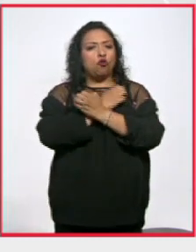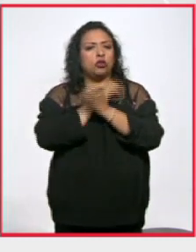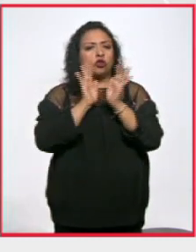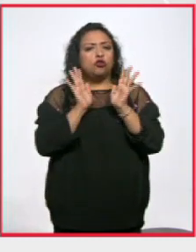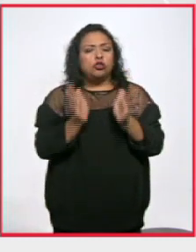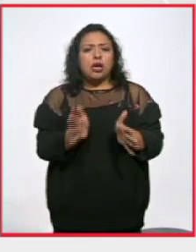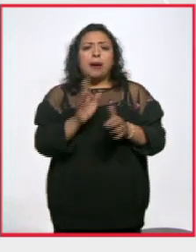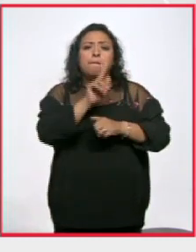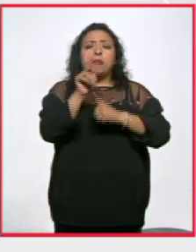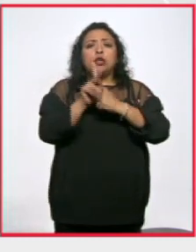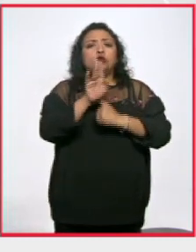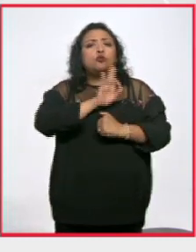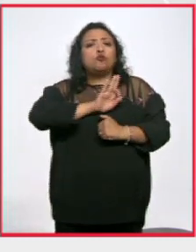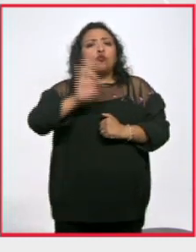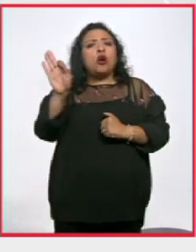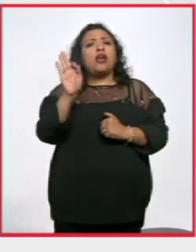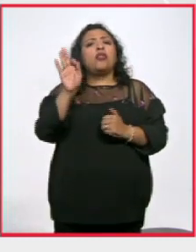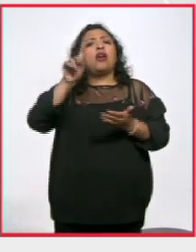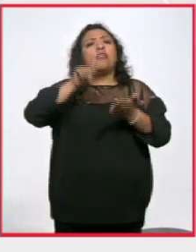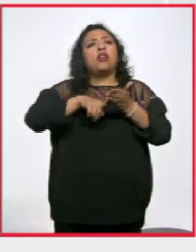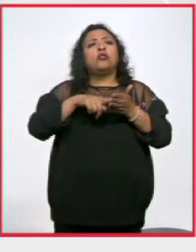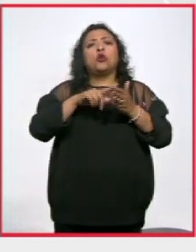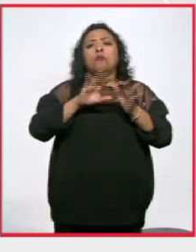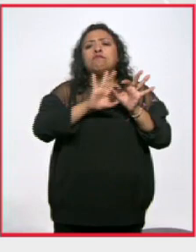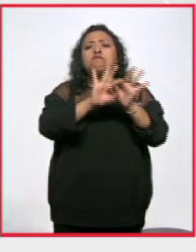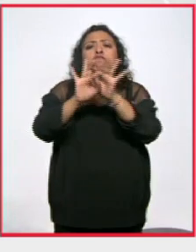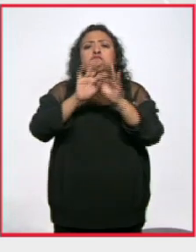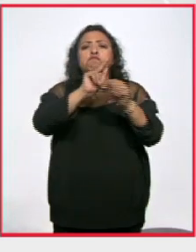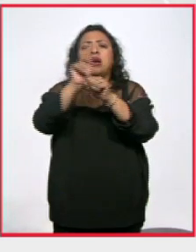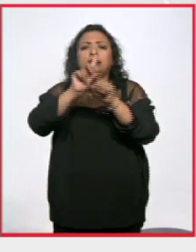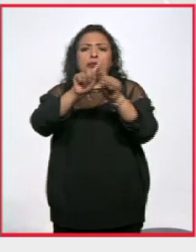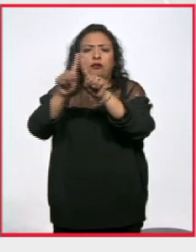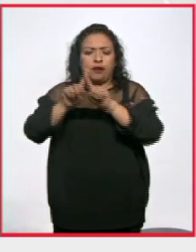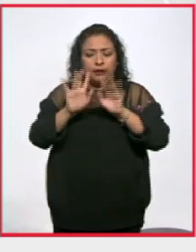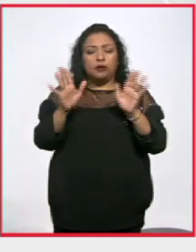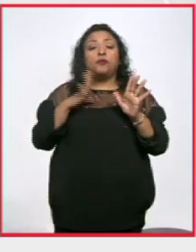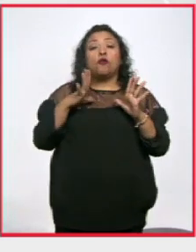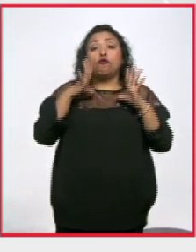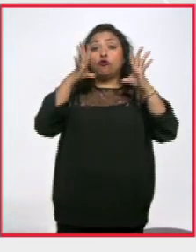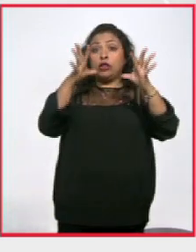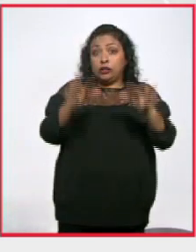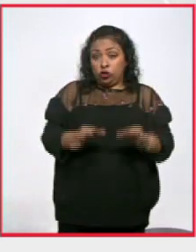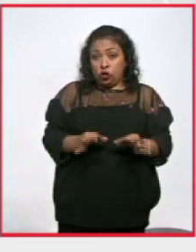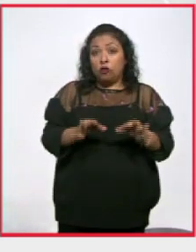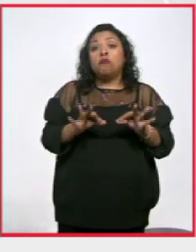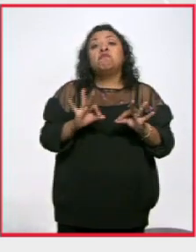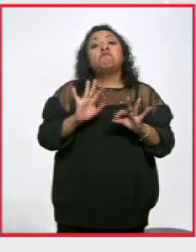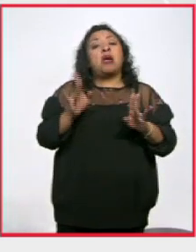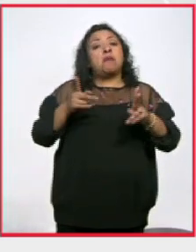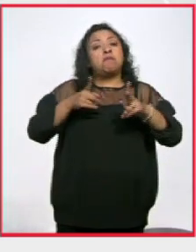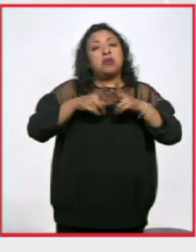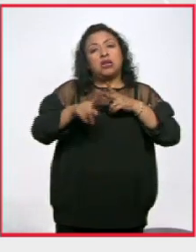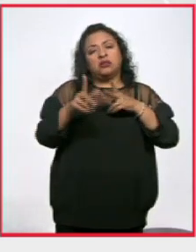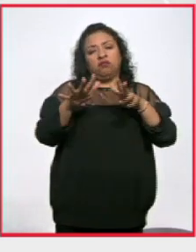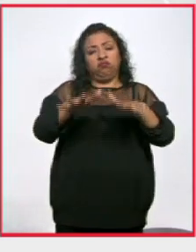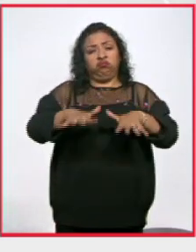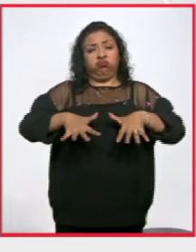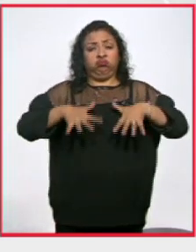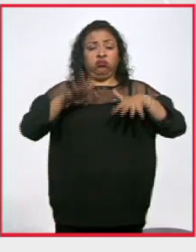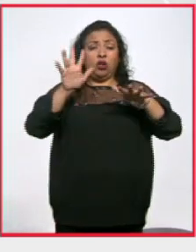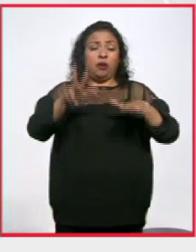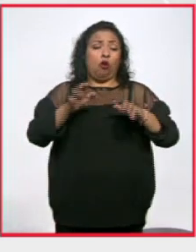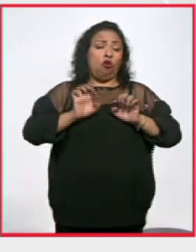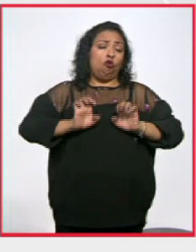un país que podía estar en el concierto de las naciones entonces la fundación tuvo lugar en una ceremonia de gran